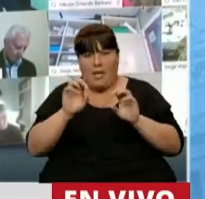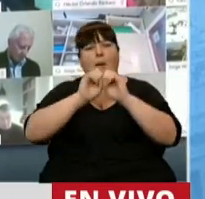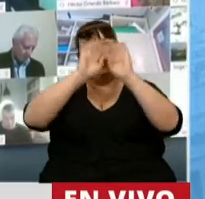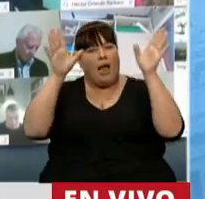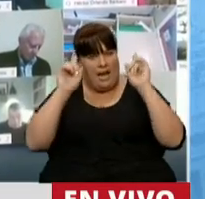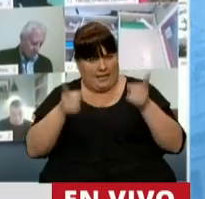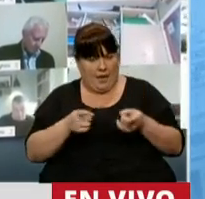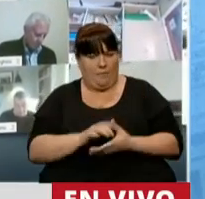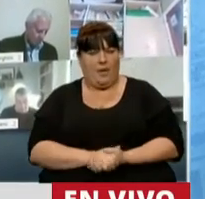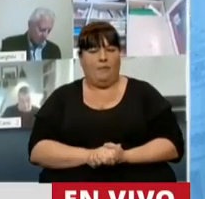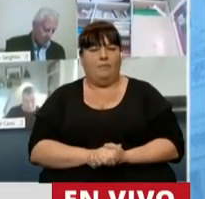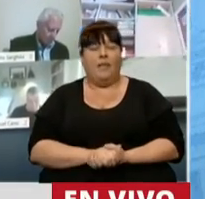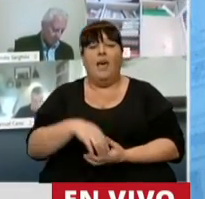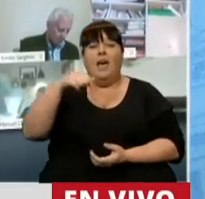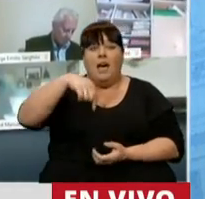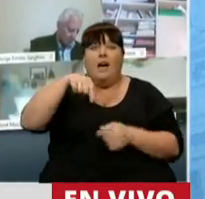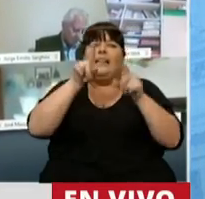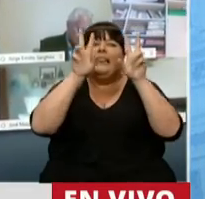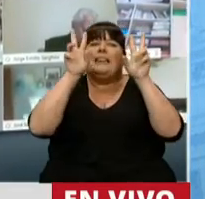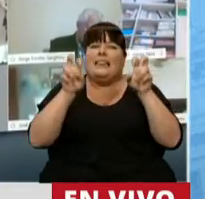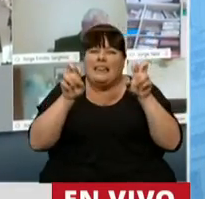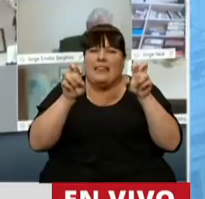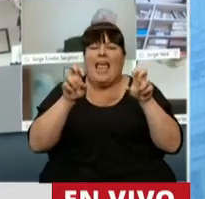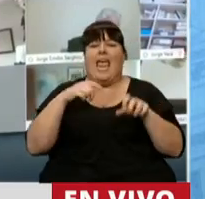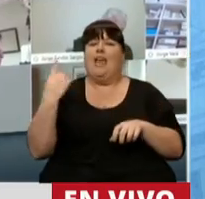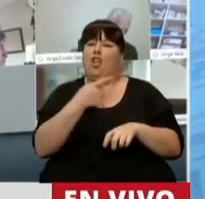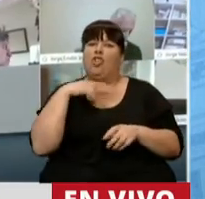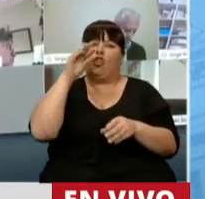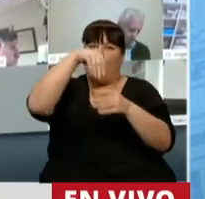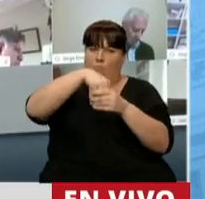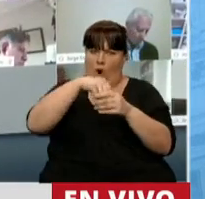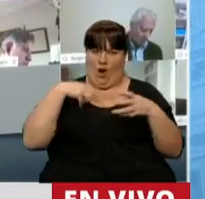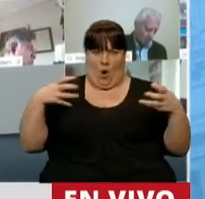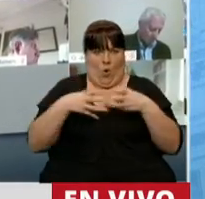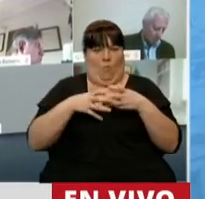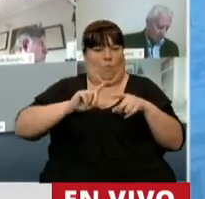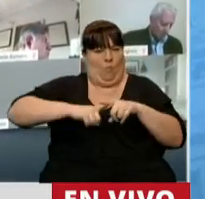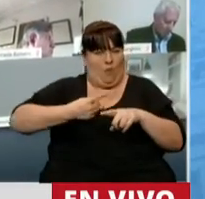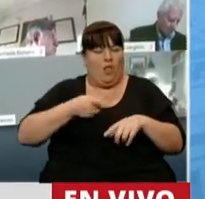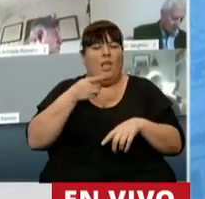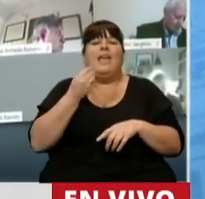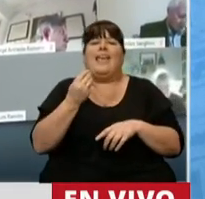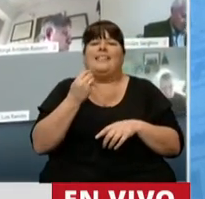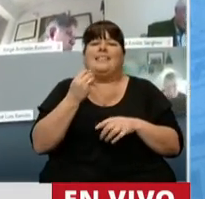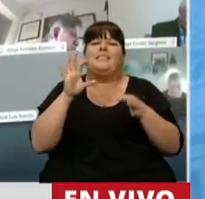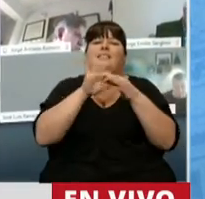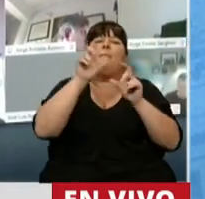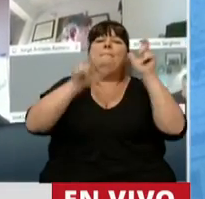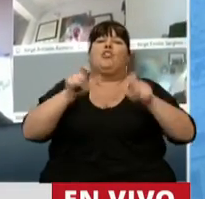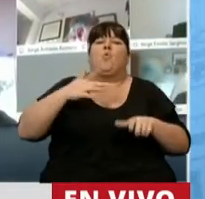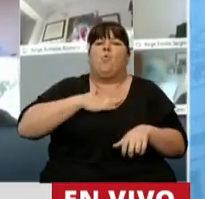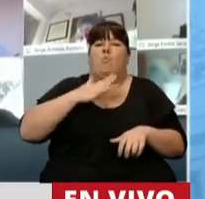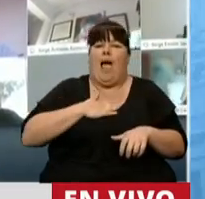aclarar algo, porque acá hay un tema que nosotros incorporamos desde nuestro interbloque que es el relacionado con las personas